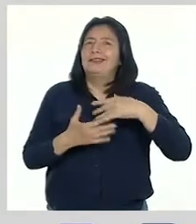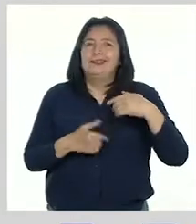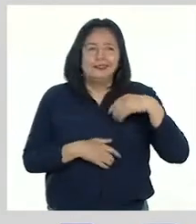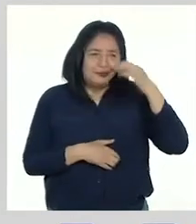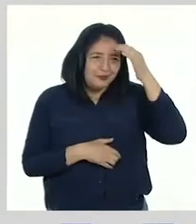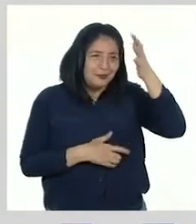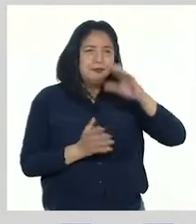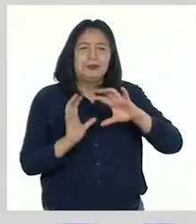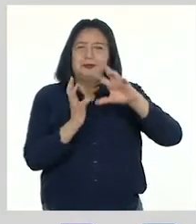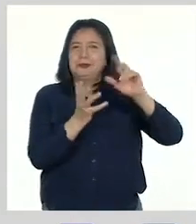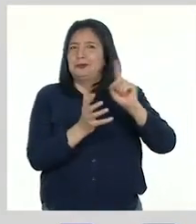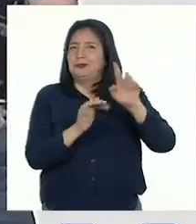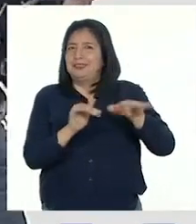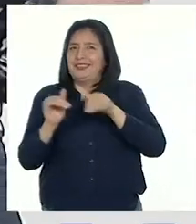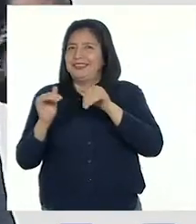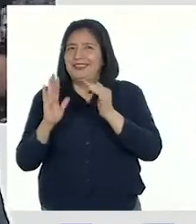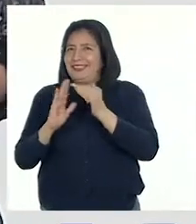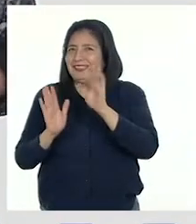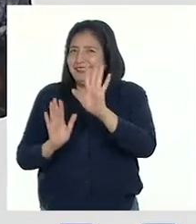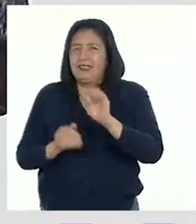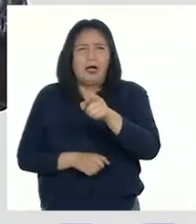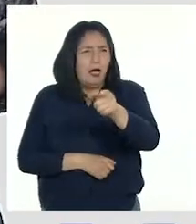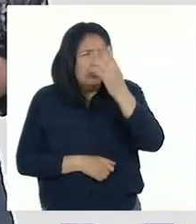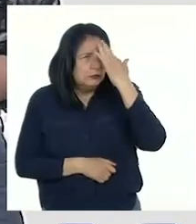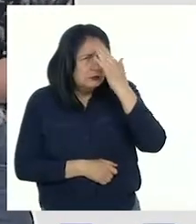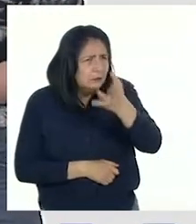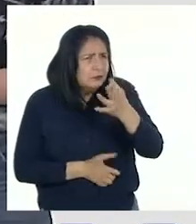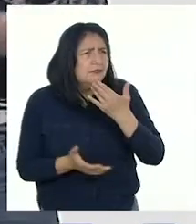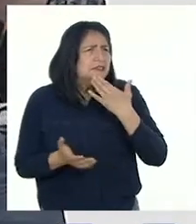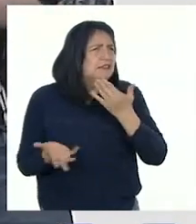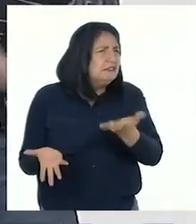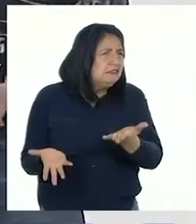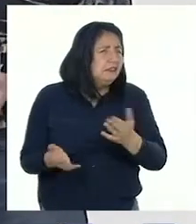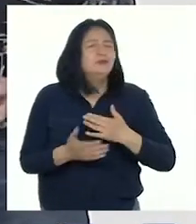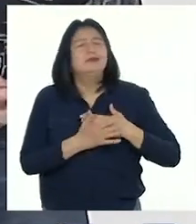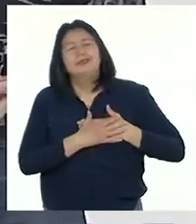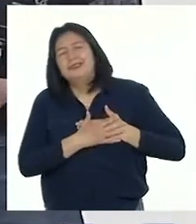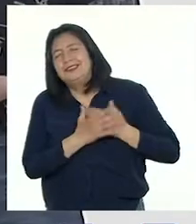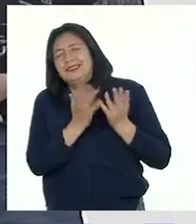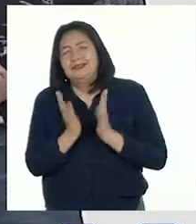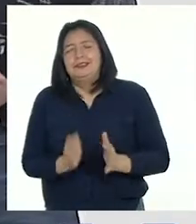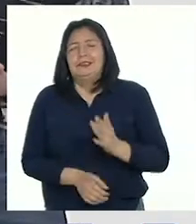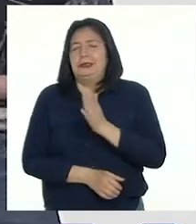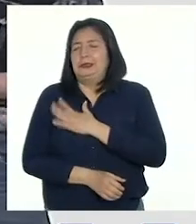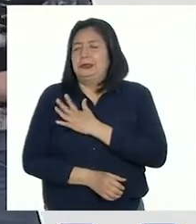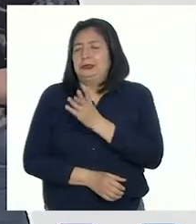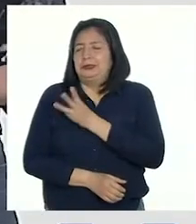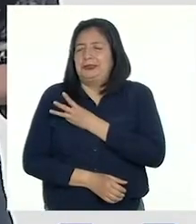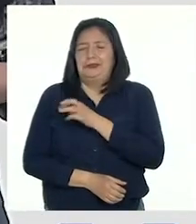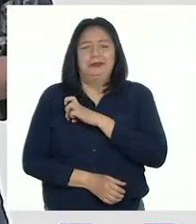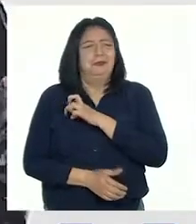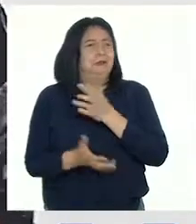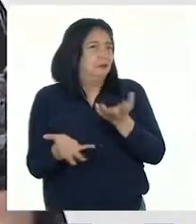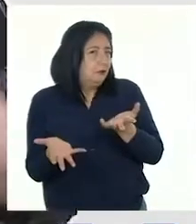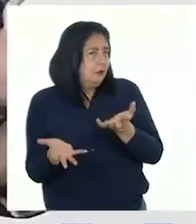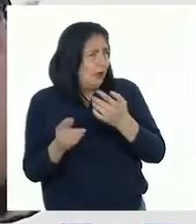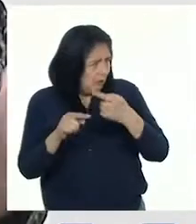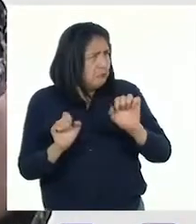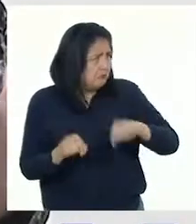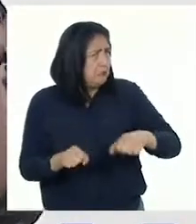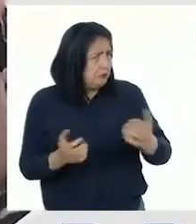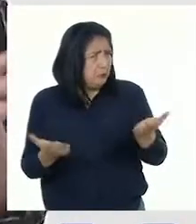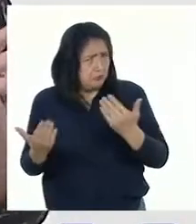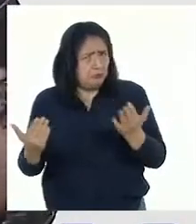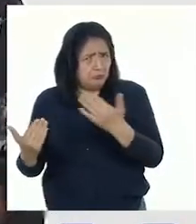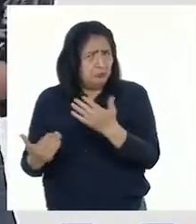sin salir de nuestros hogares. Como bien saben, este programa está dirigido a nuestros queridos estudiantes de quinto y sexto grado de primaria. Pero pueden